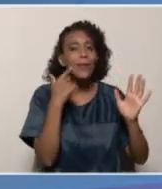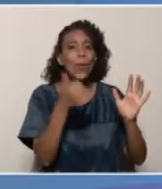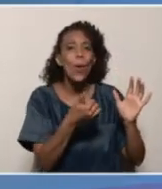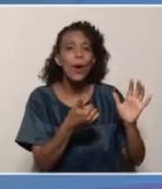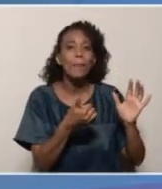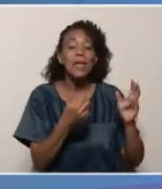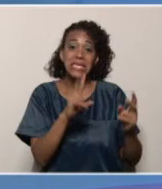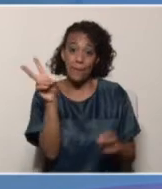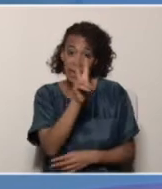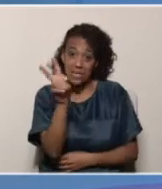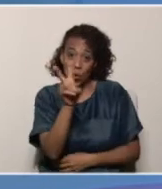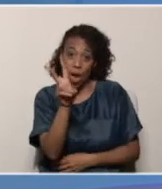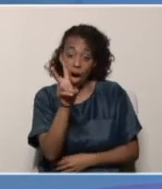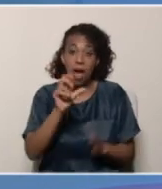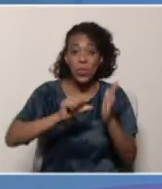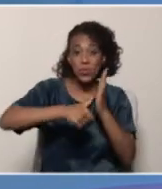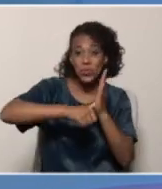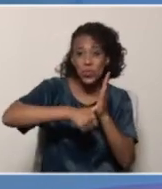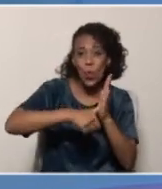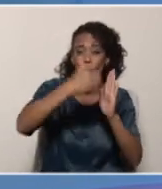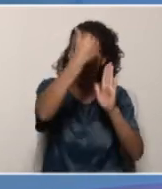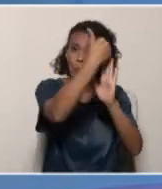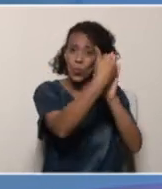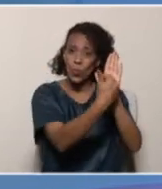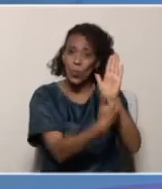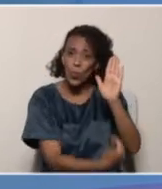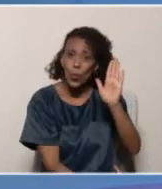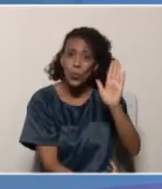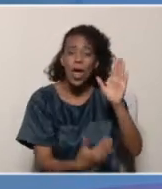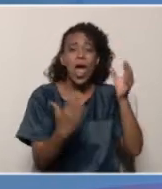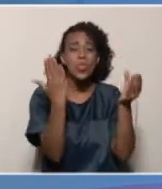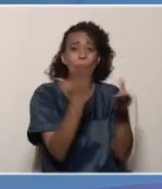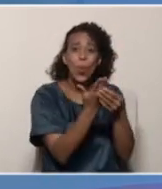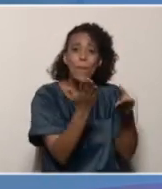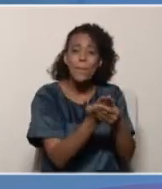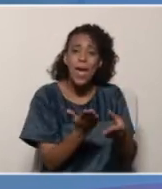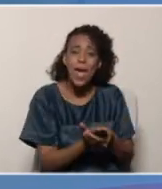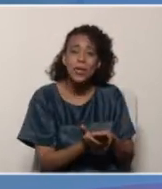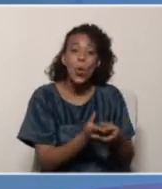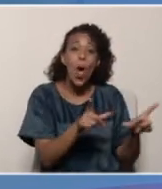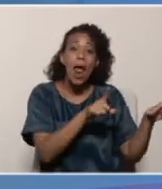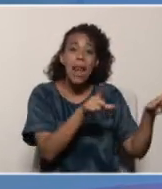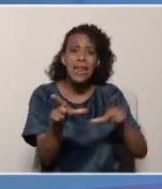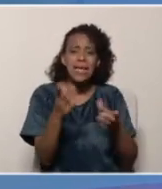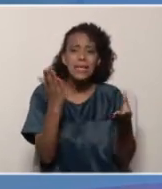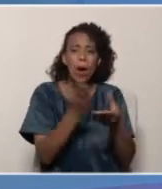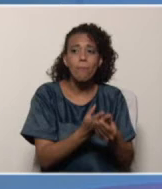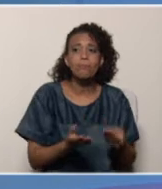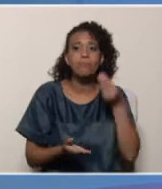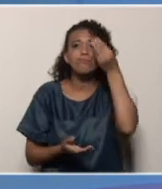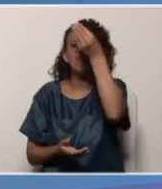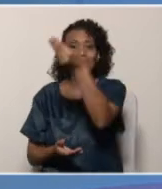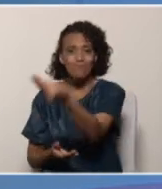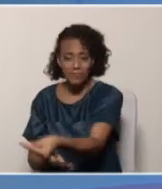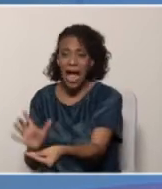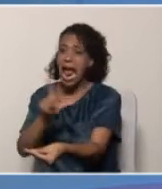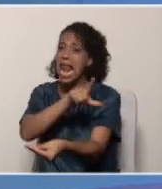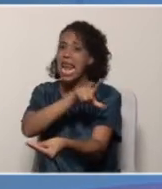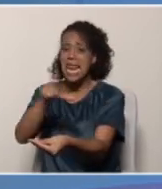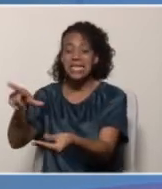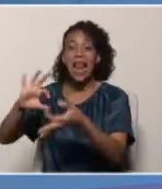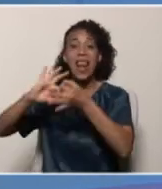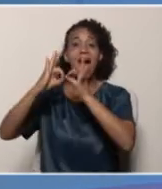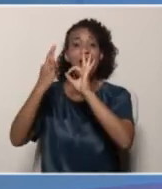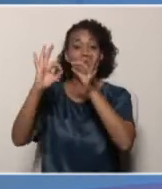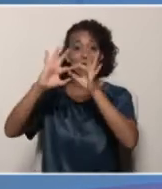ejemplo ser venezolano, tener una serie de registros, tener una serie de documentos y esa debida consignación permite entonces que la